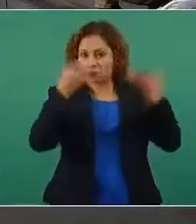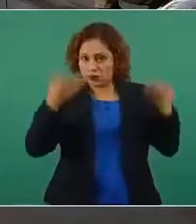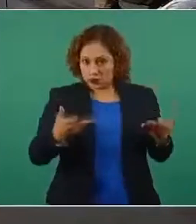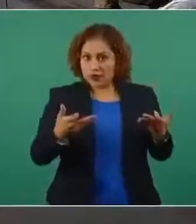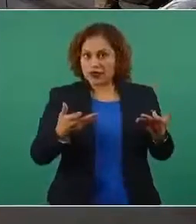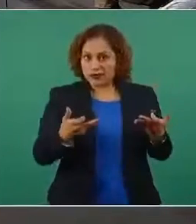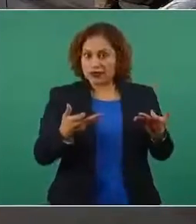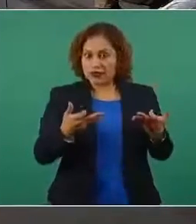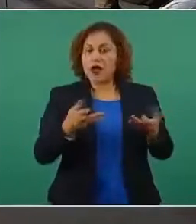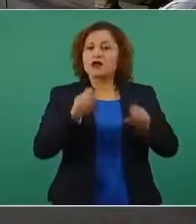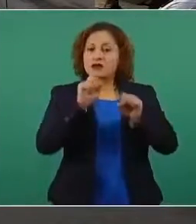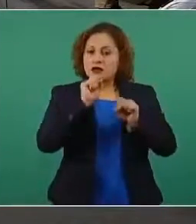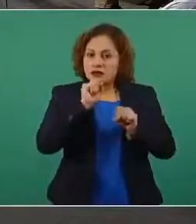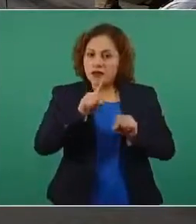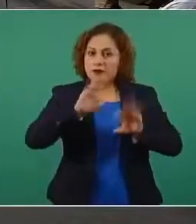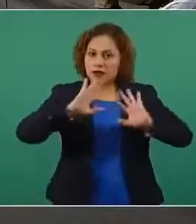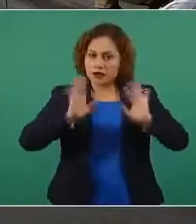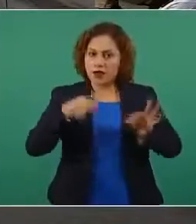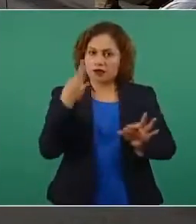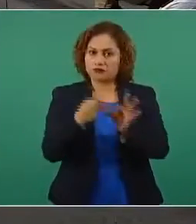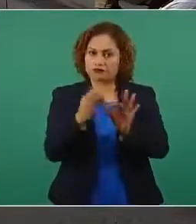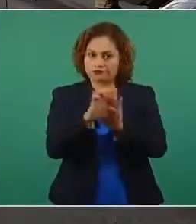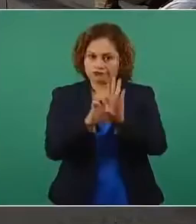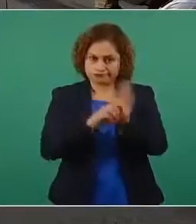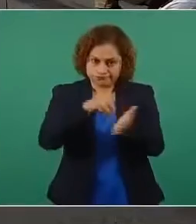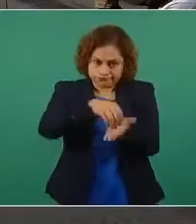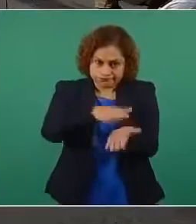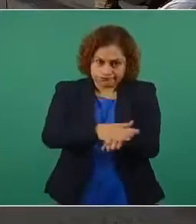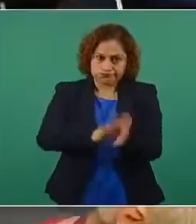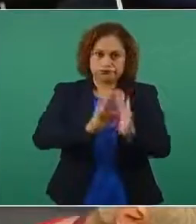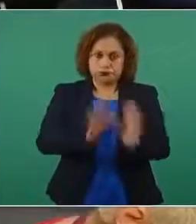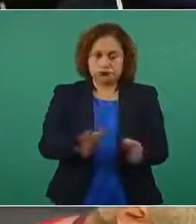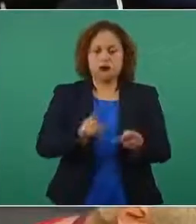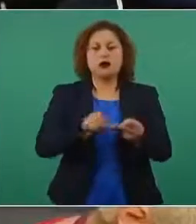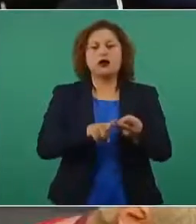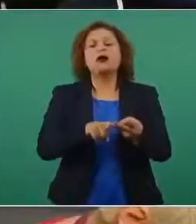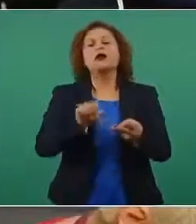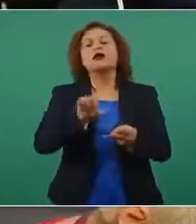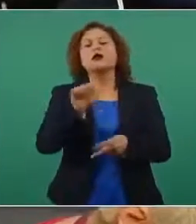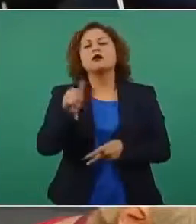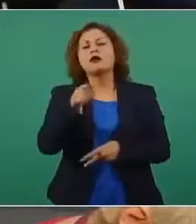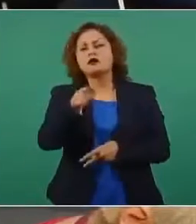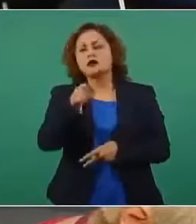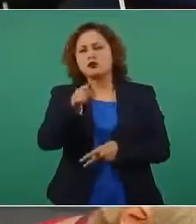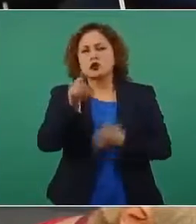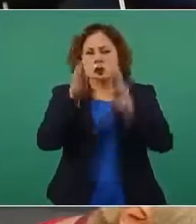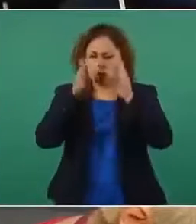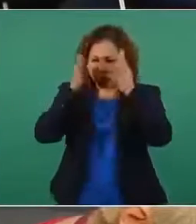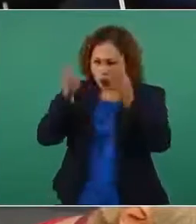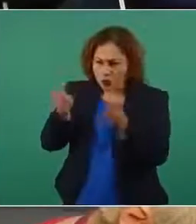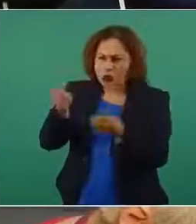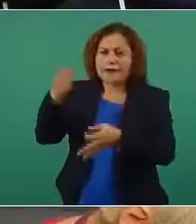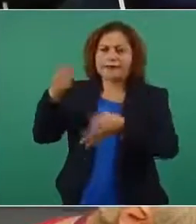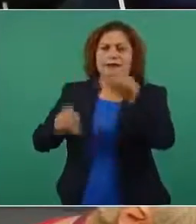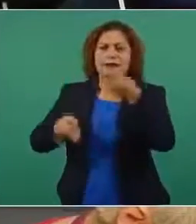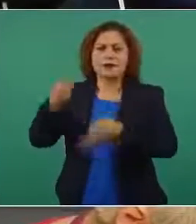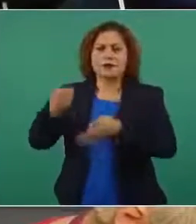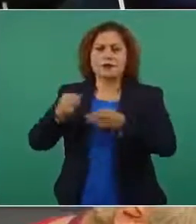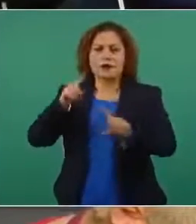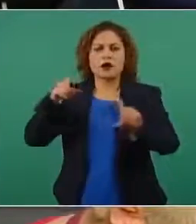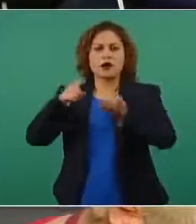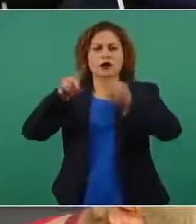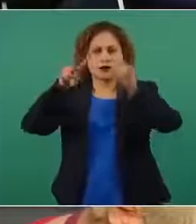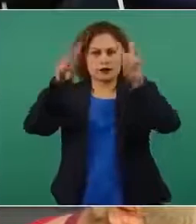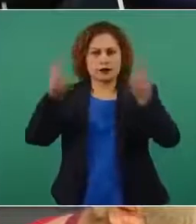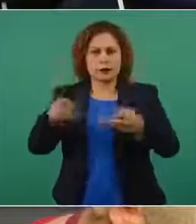tierras y se les escriture ya realmente y la segunda qué foco tiene usted en los tribunales agrarios en este caso del distrito 5